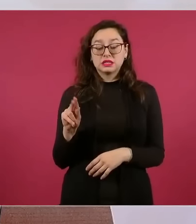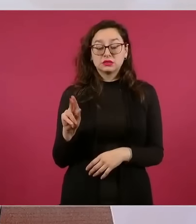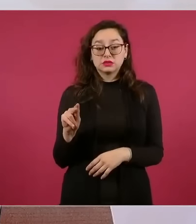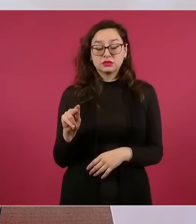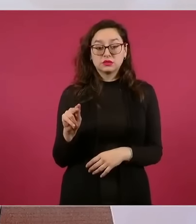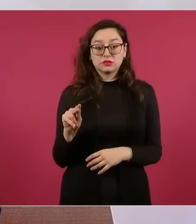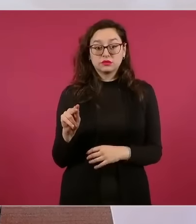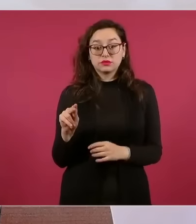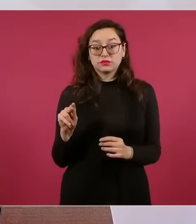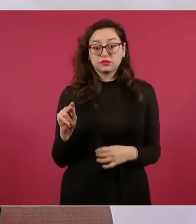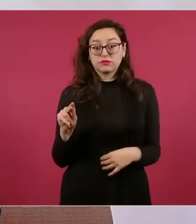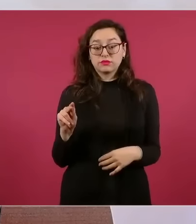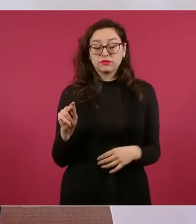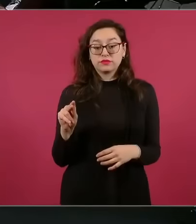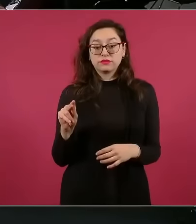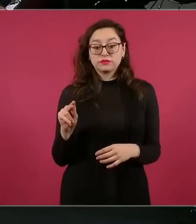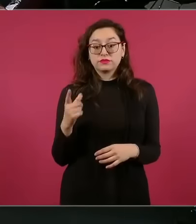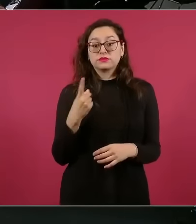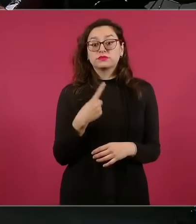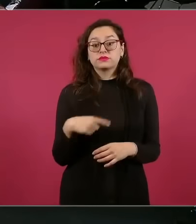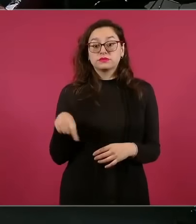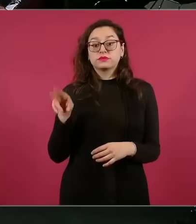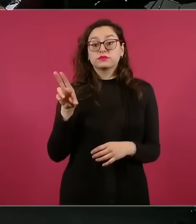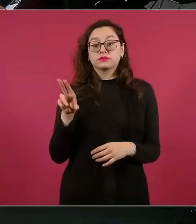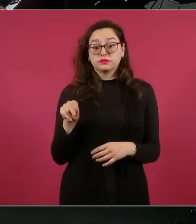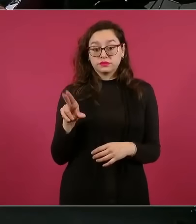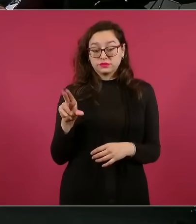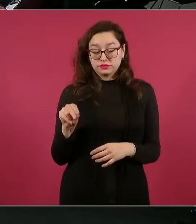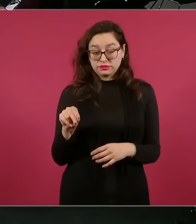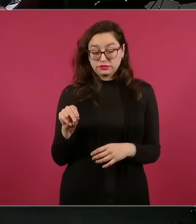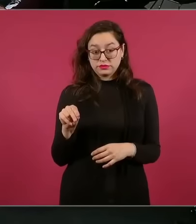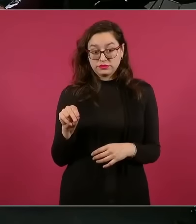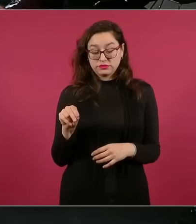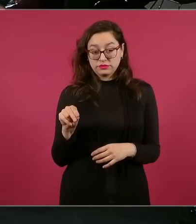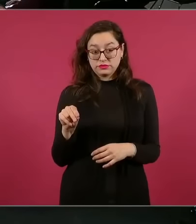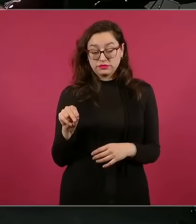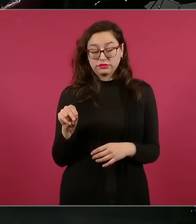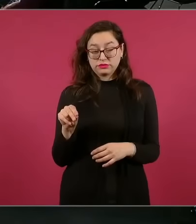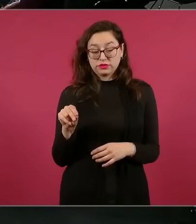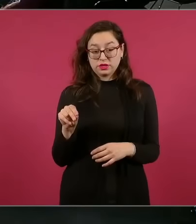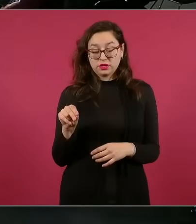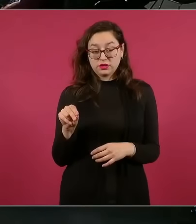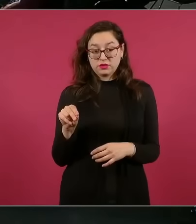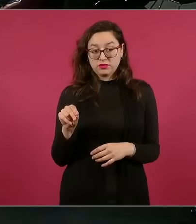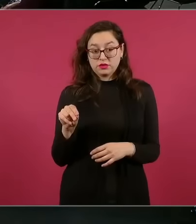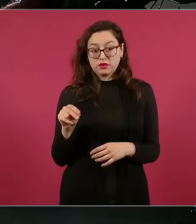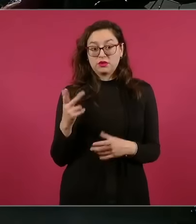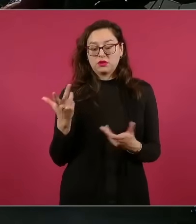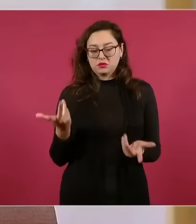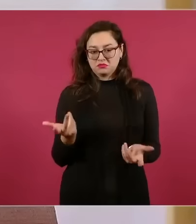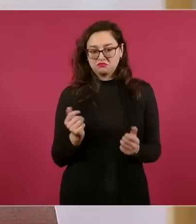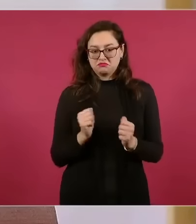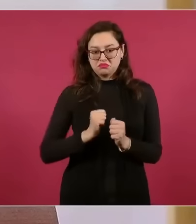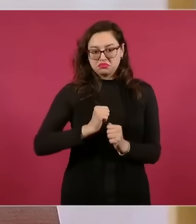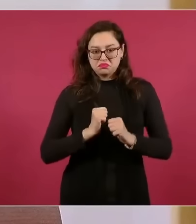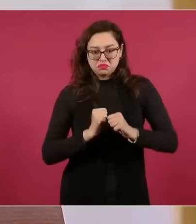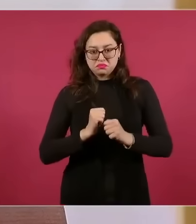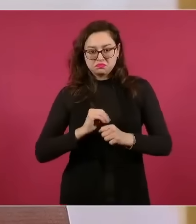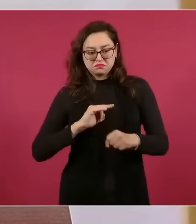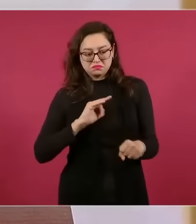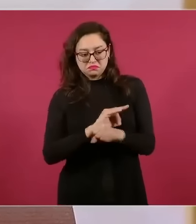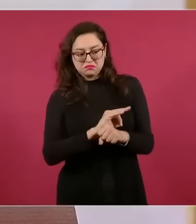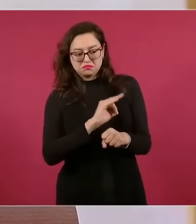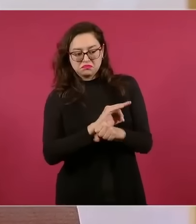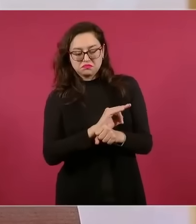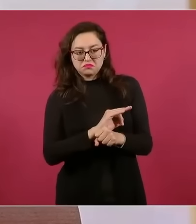A 180 jueces o magistrados actuaron con influyentismo para conseguir